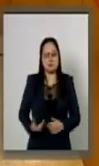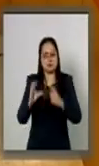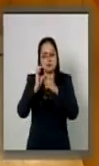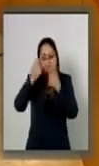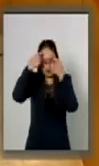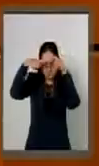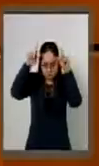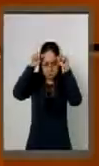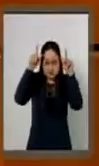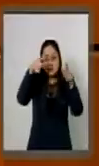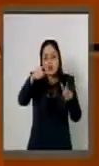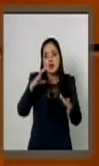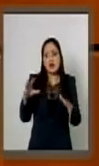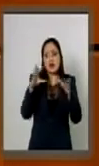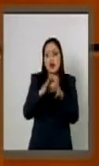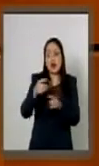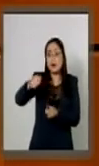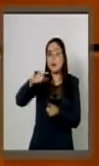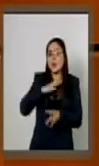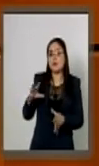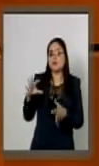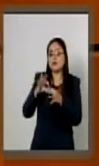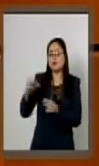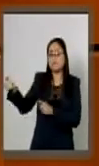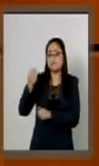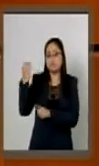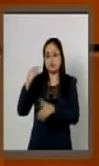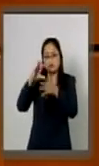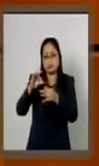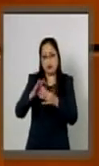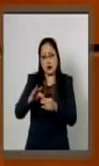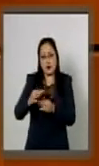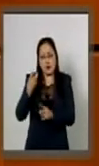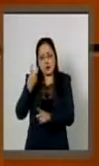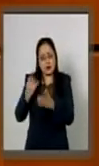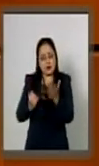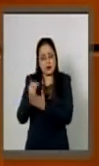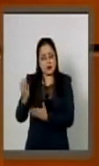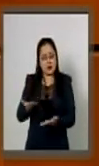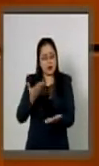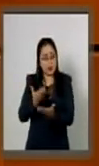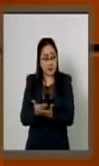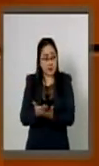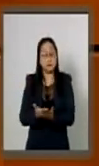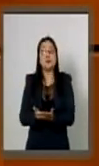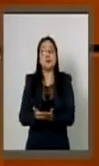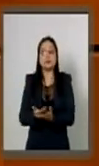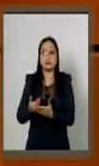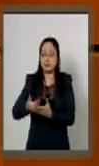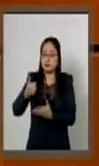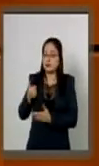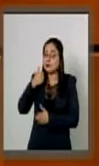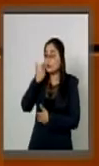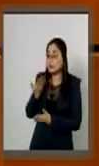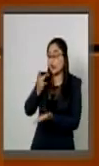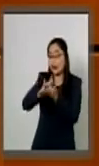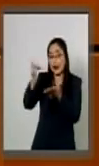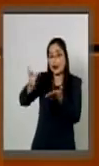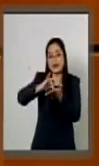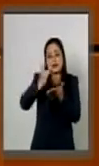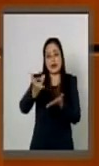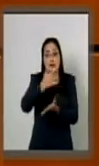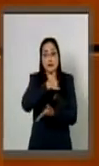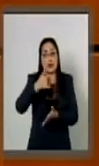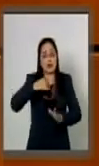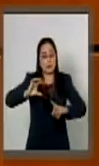Marina vengo a fijar nuestro posicionamiento como de este dictamen, no sin antes agradecer a todos y cada uno de